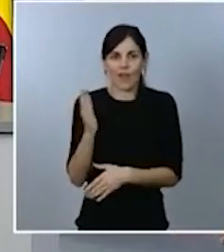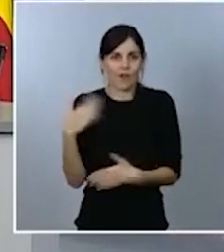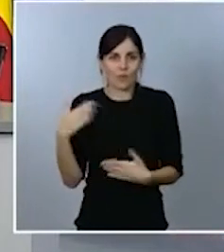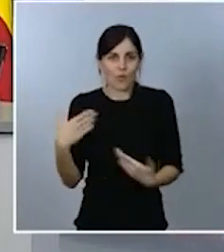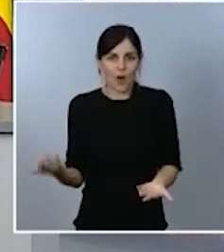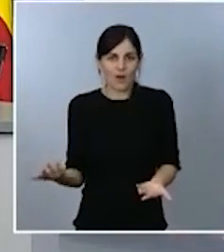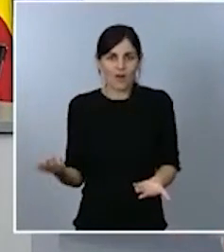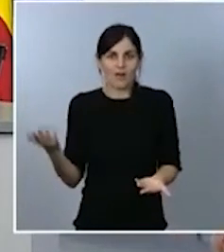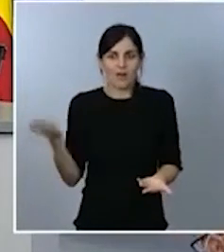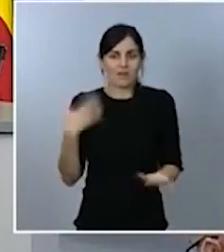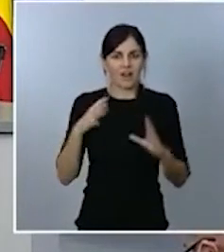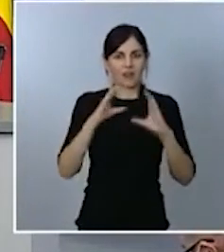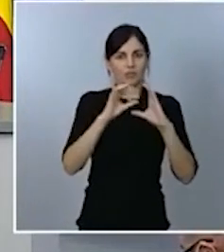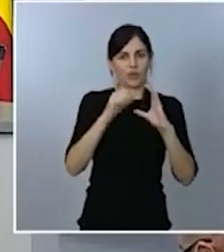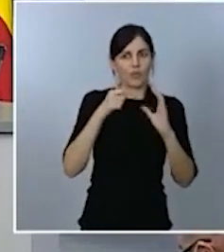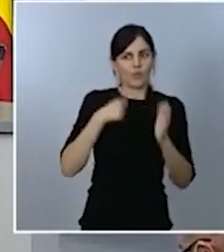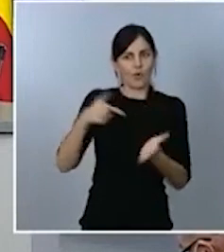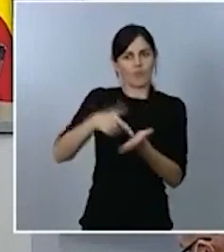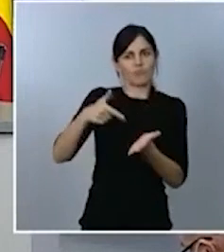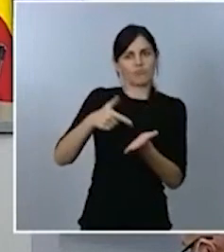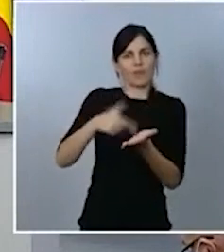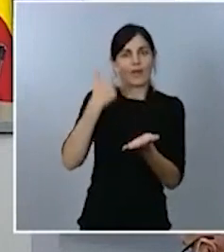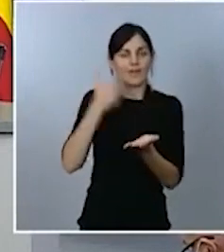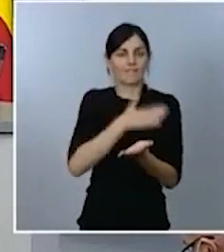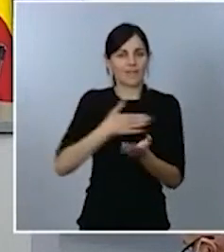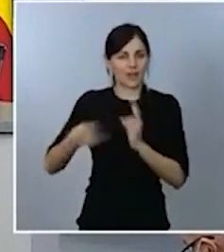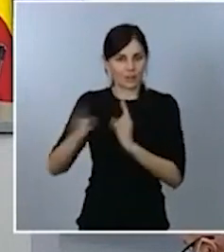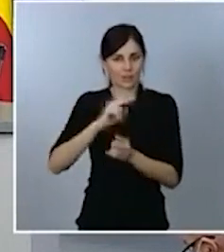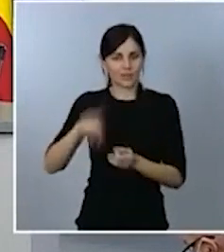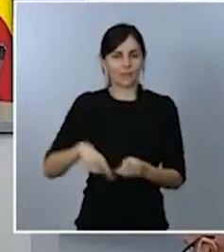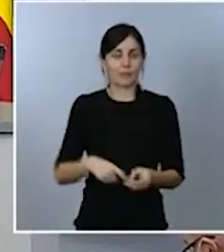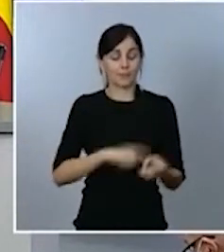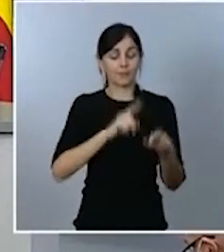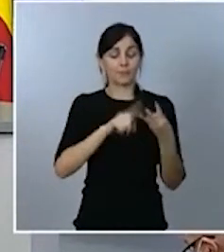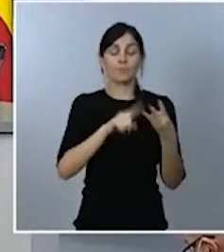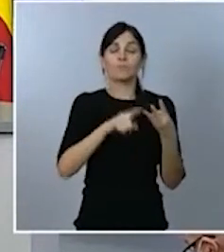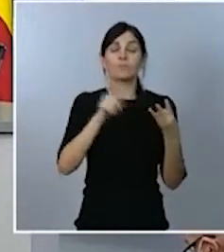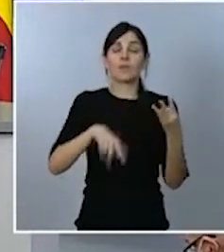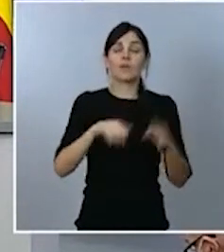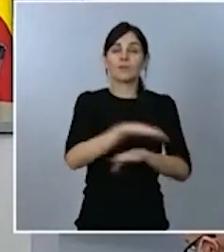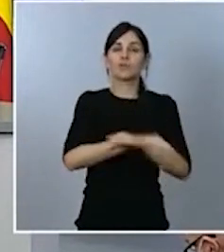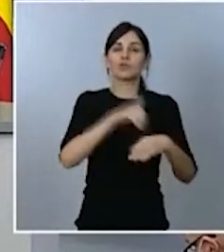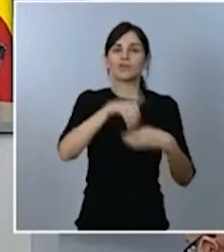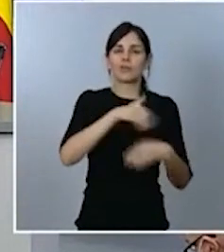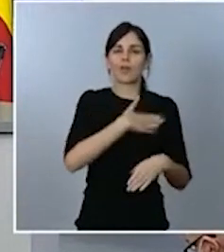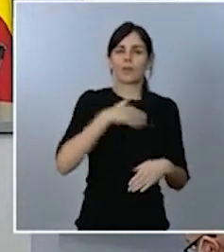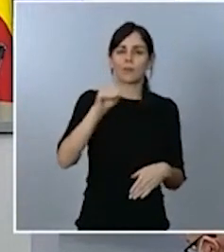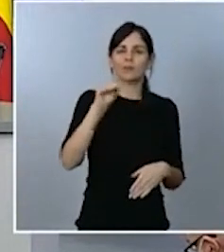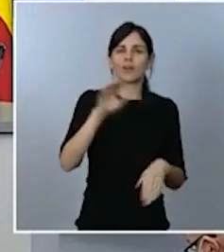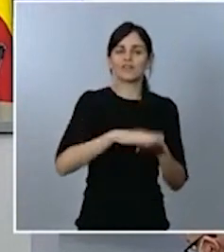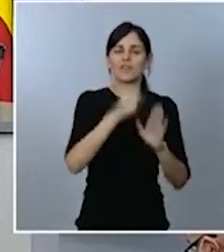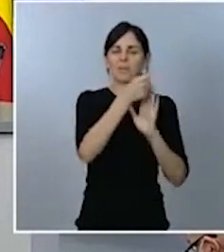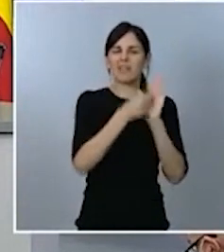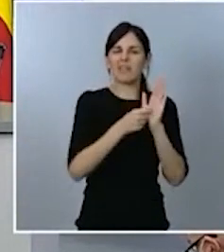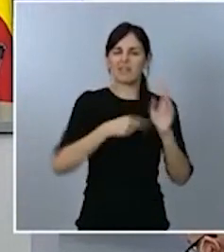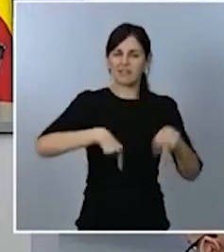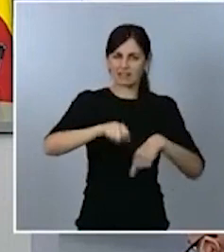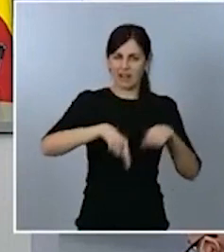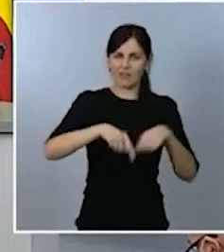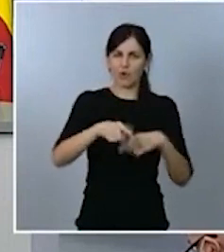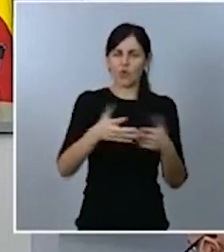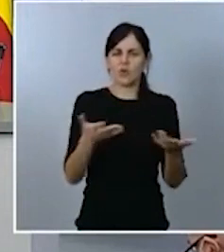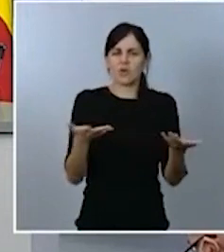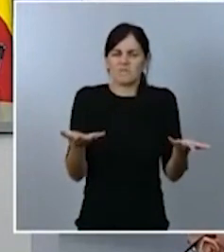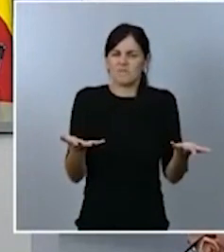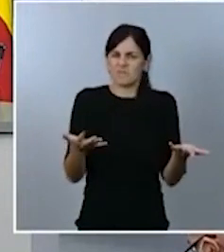preguntarle al ministro del Interior sobre las nuevas medidas de tráfico, si no cree que hubiera sido, a lo mejor, más importante dar el